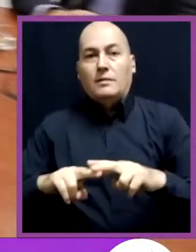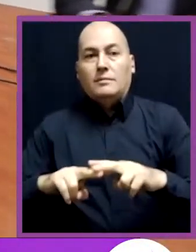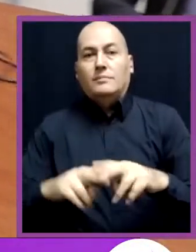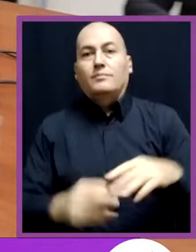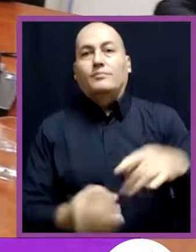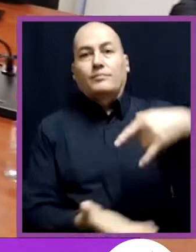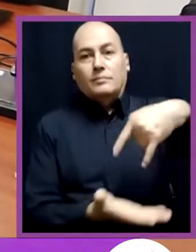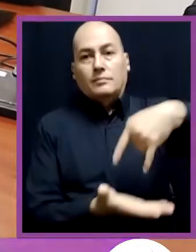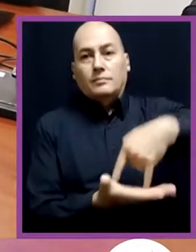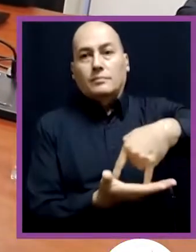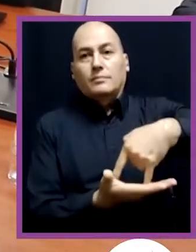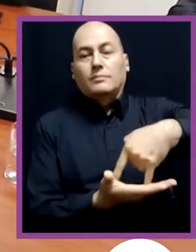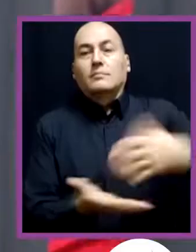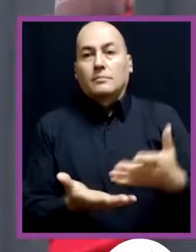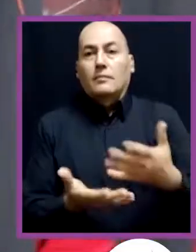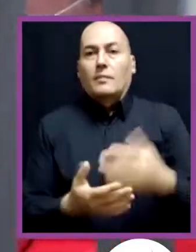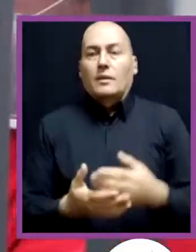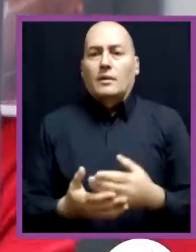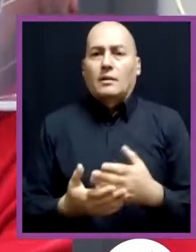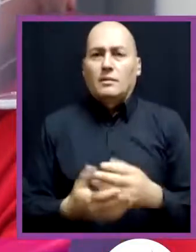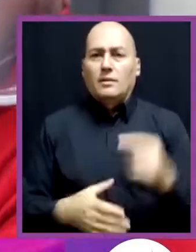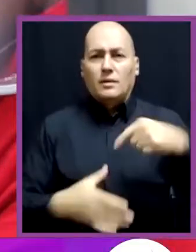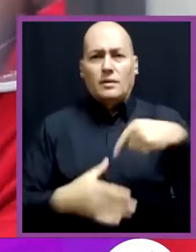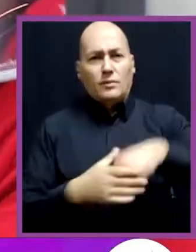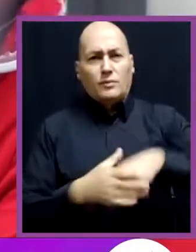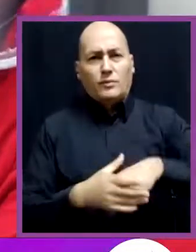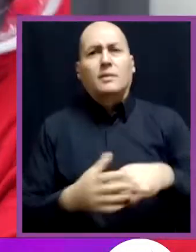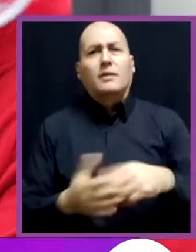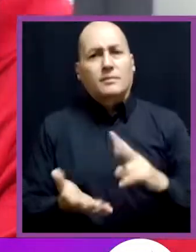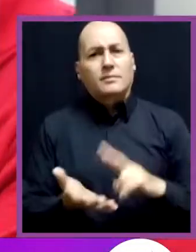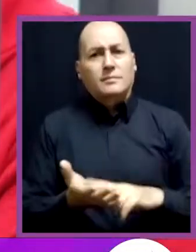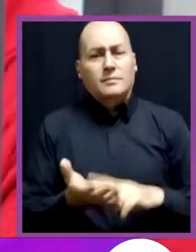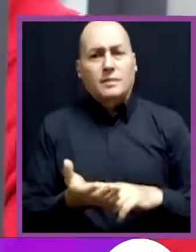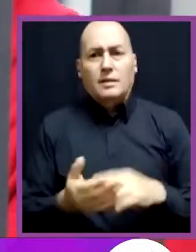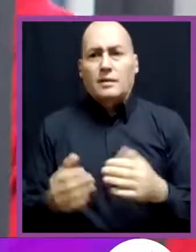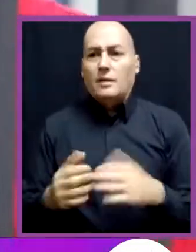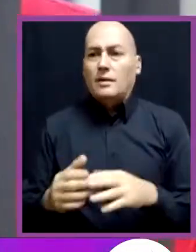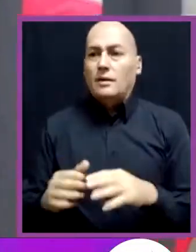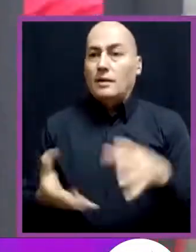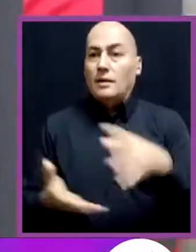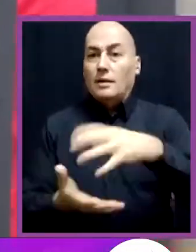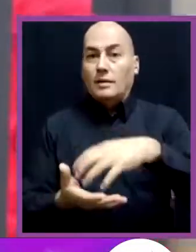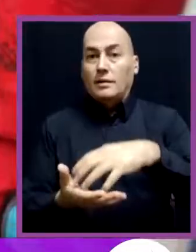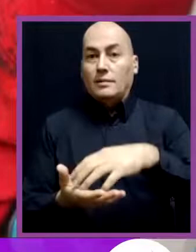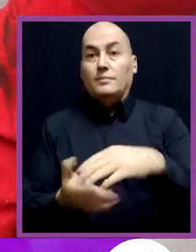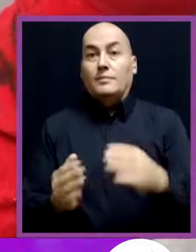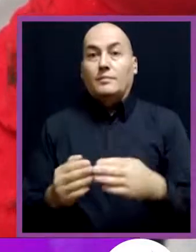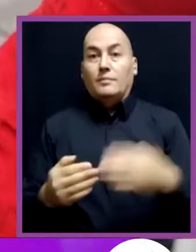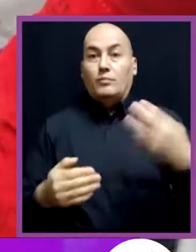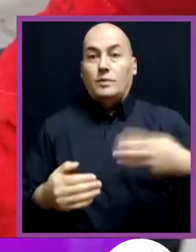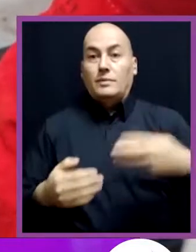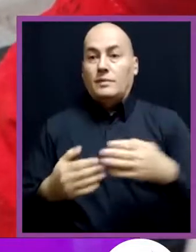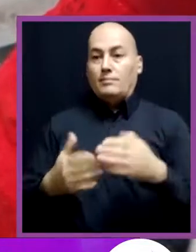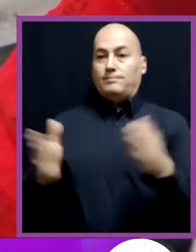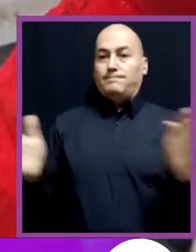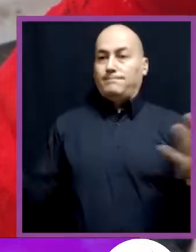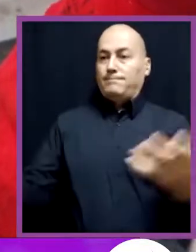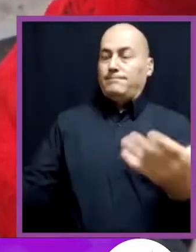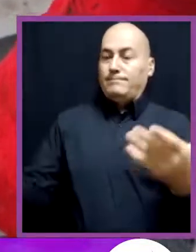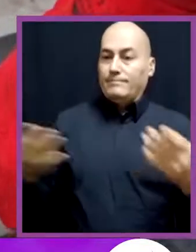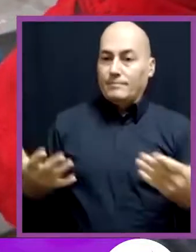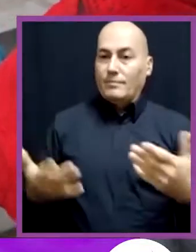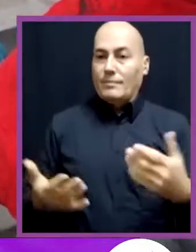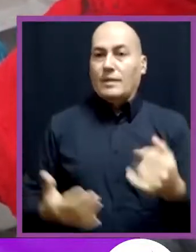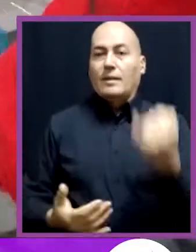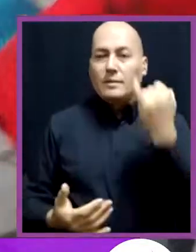resolver en el Parlamento. Tenemos la profunda convicción que abrir el municipio a la comunidad es la manera que